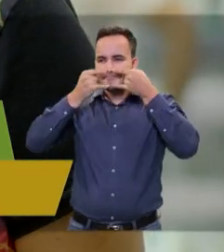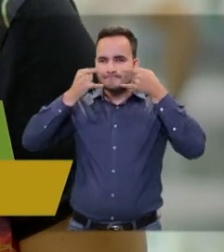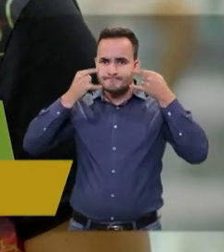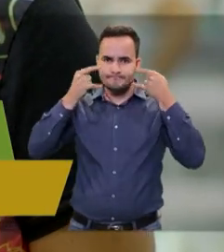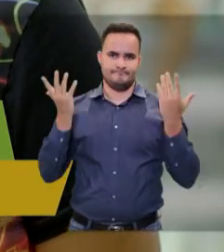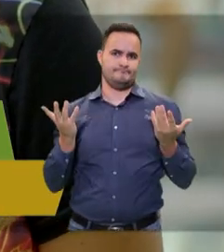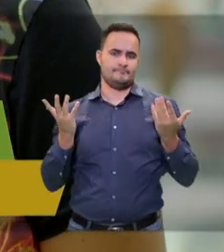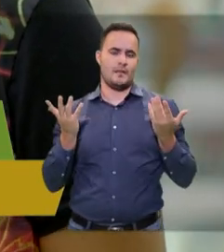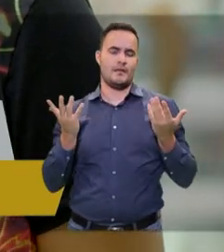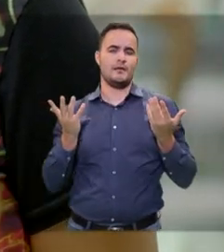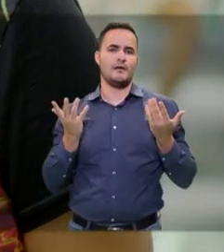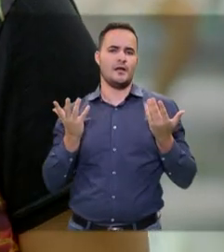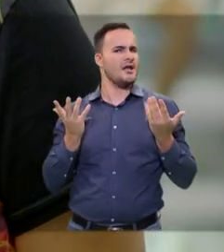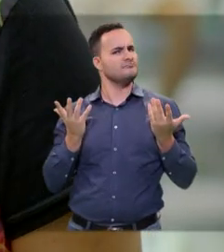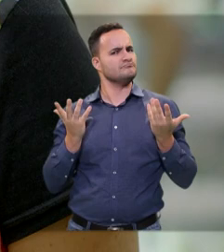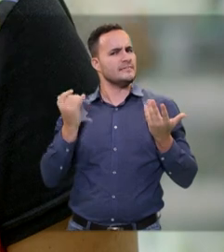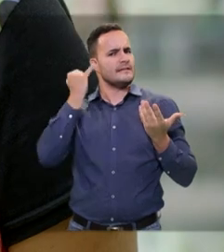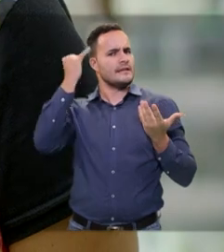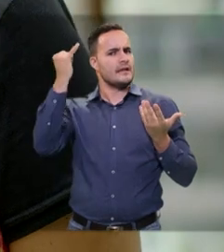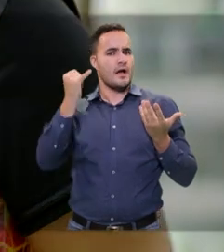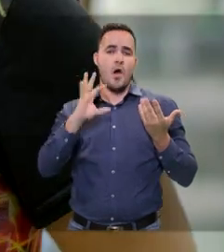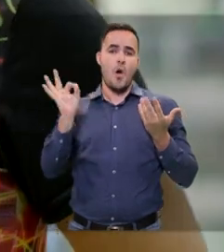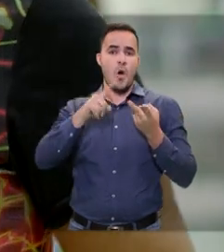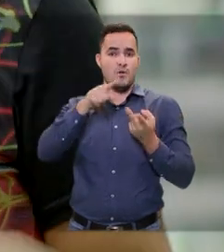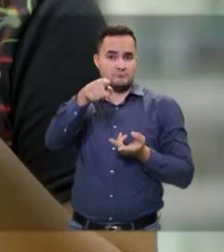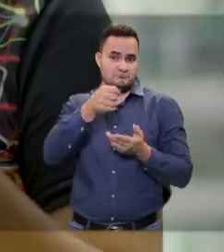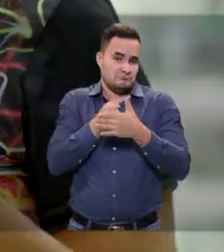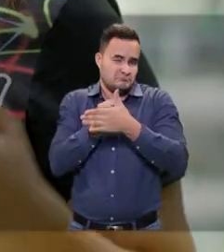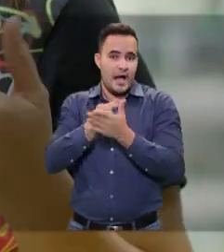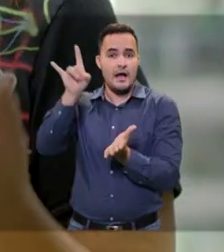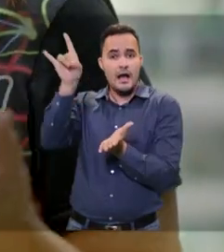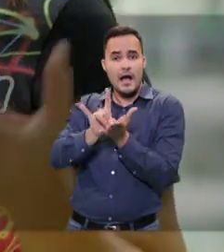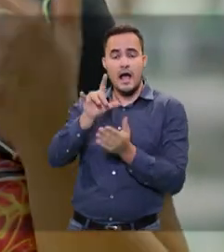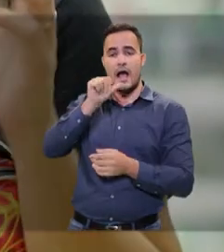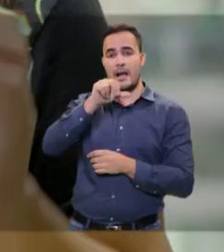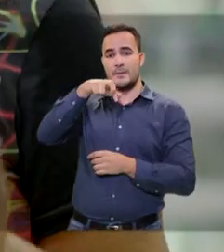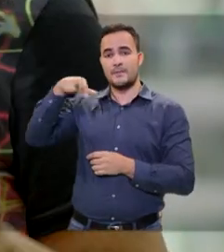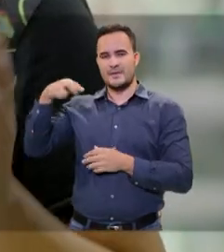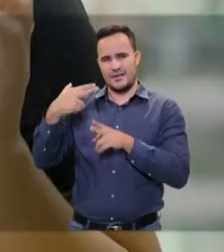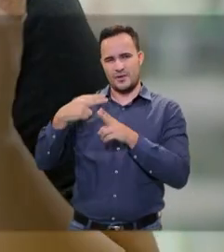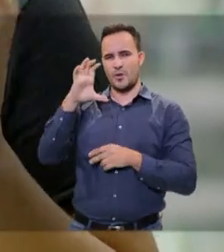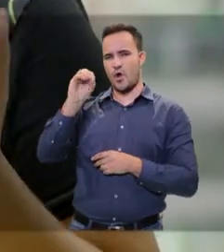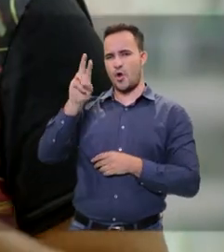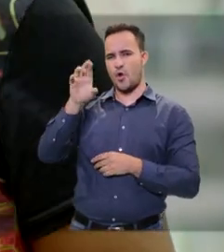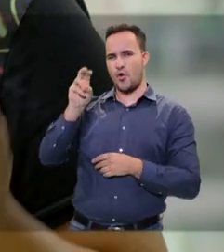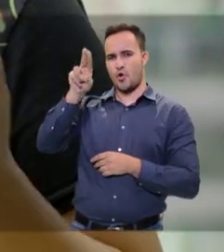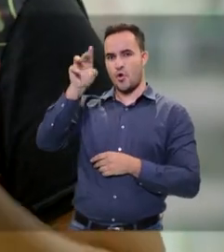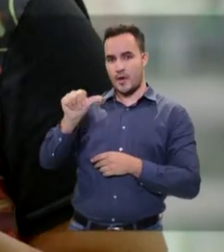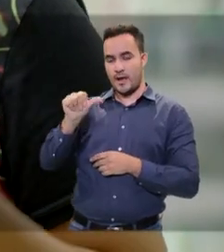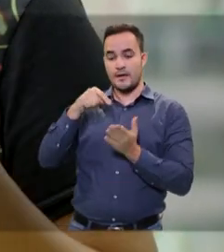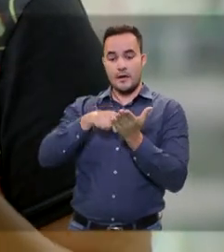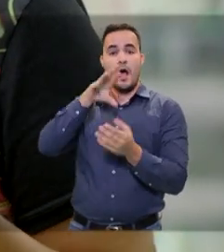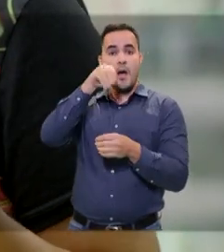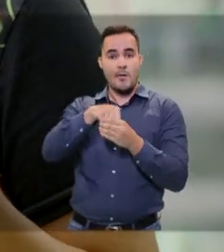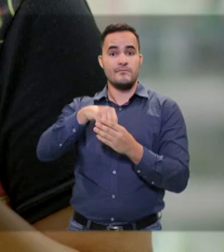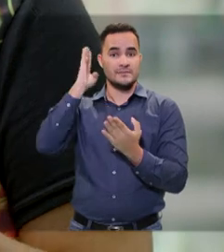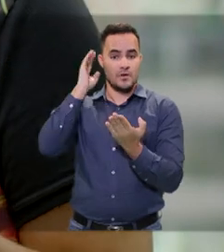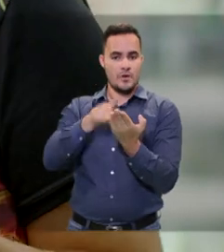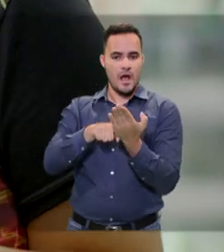su protección, su tapabocas, dentro de lo posible descargar la app Corona